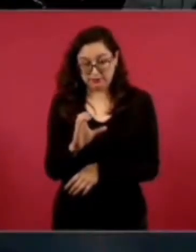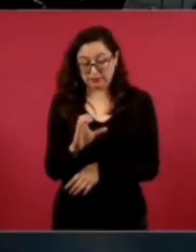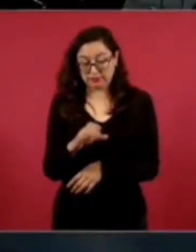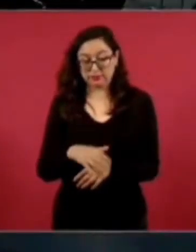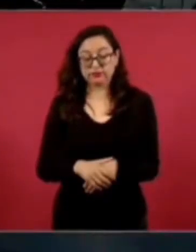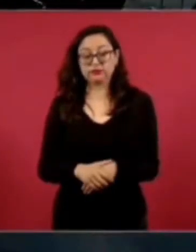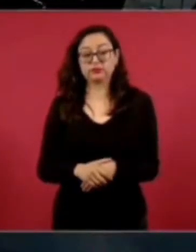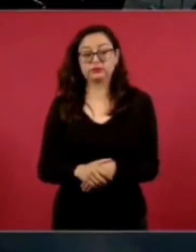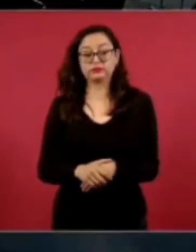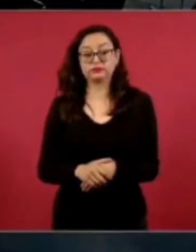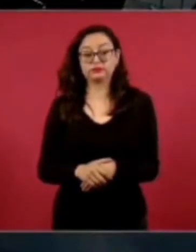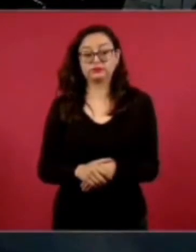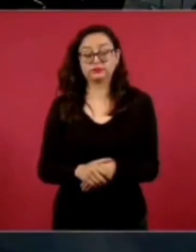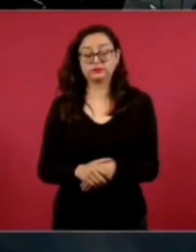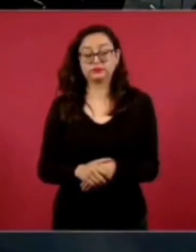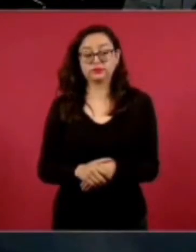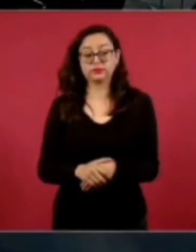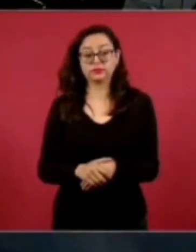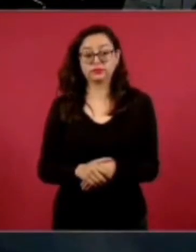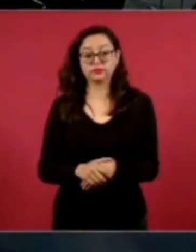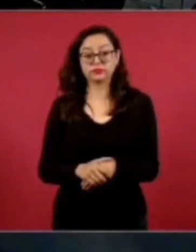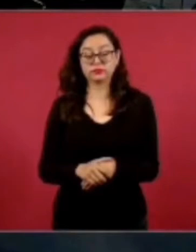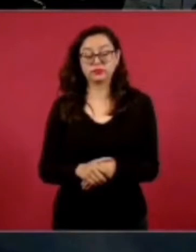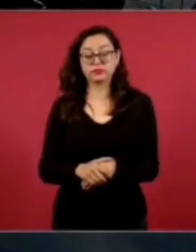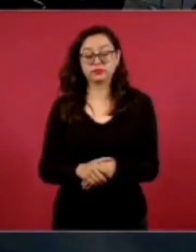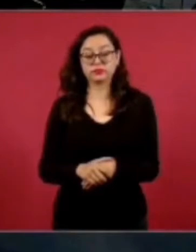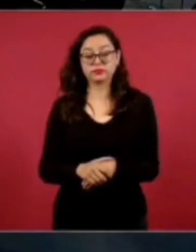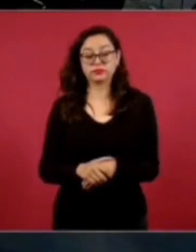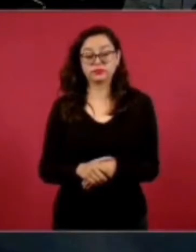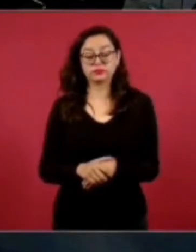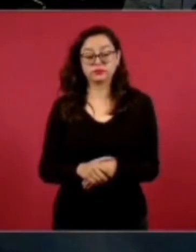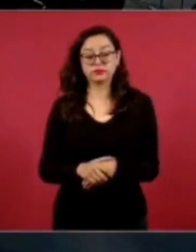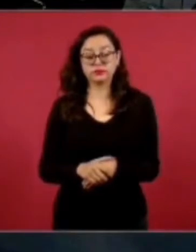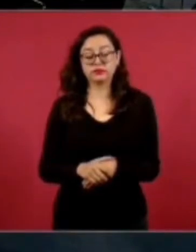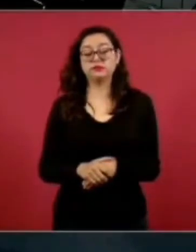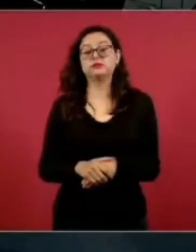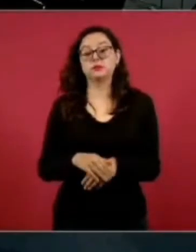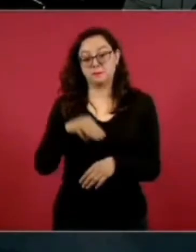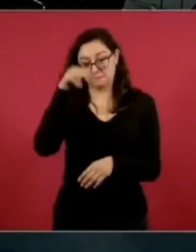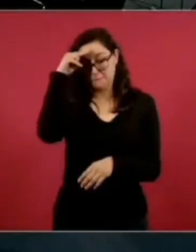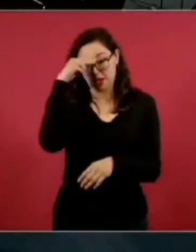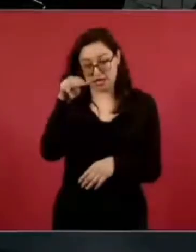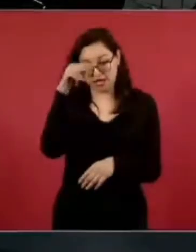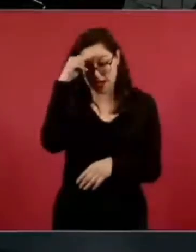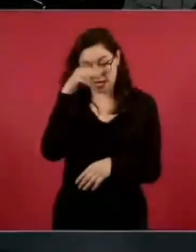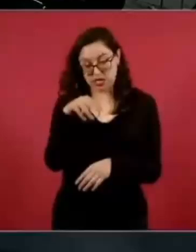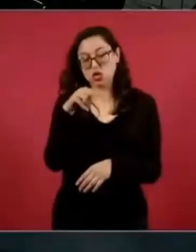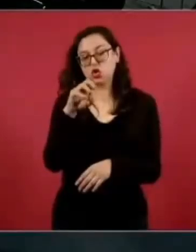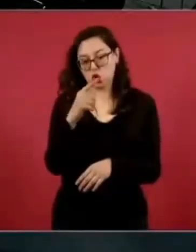Mexicali y Nogales en Sonora,